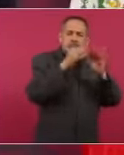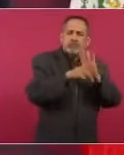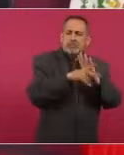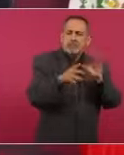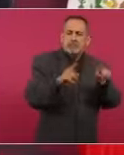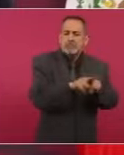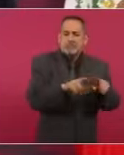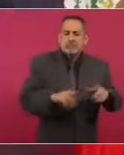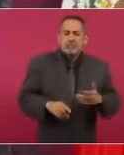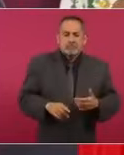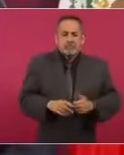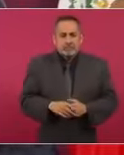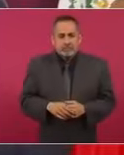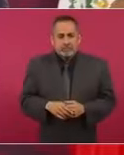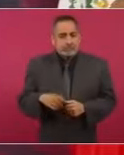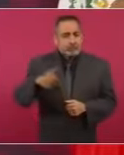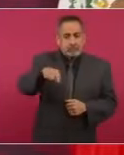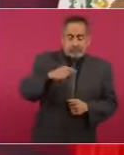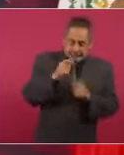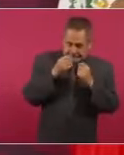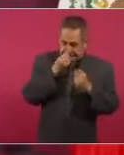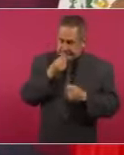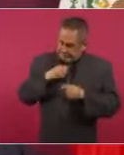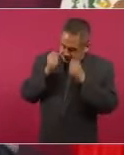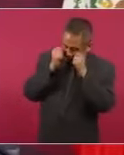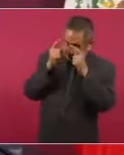Ustedes tienen que levantar a las cinco de la mañana,